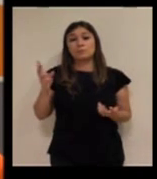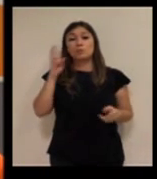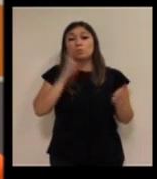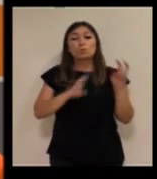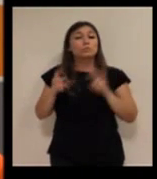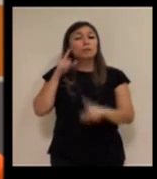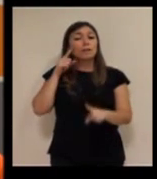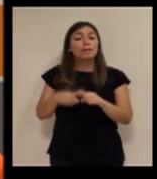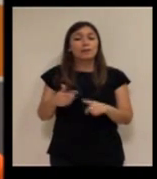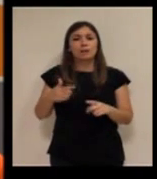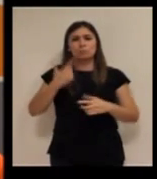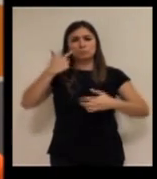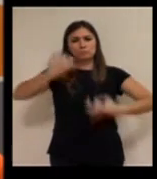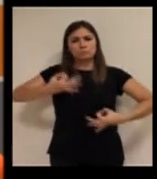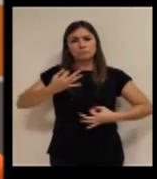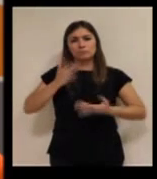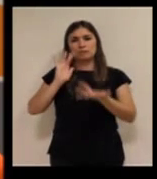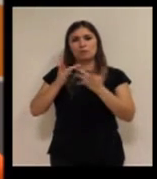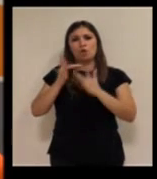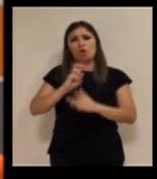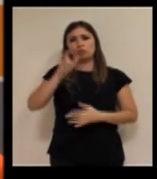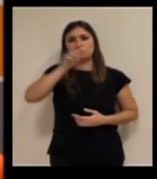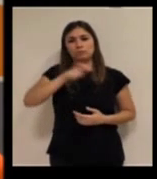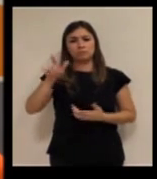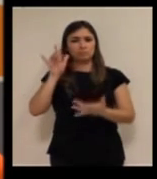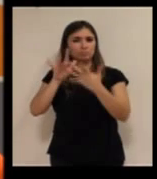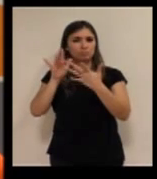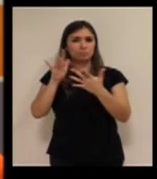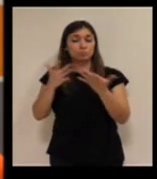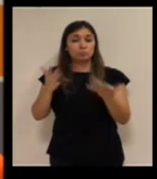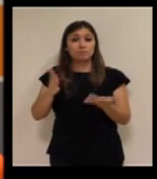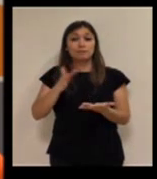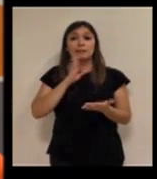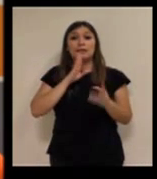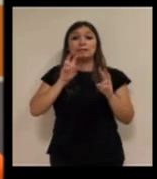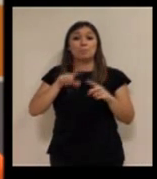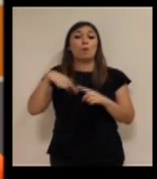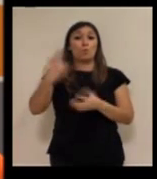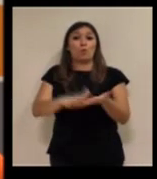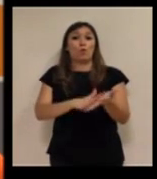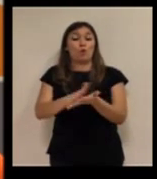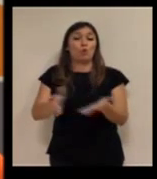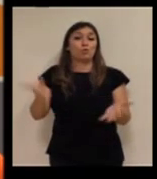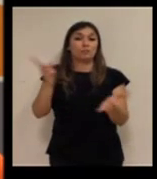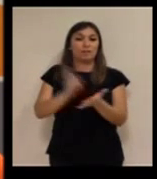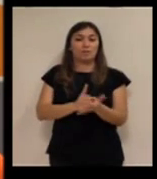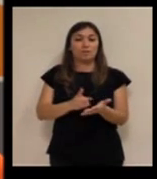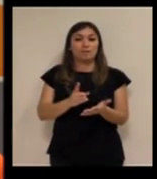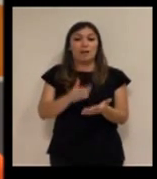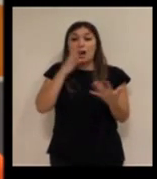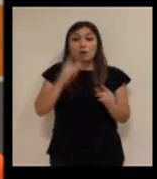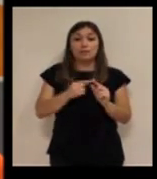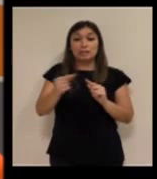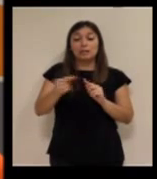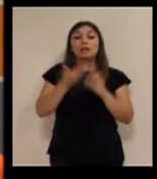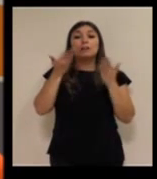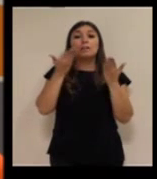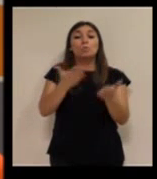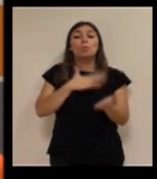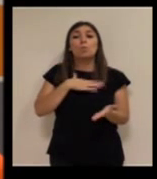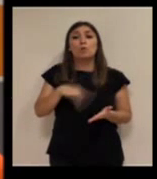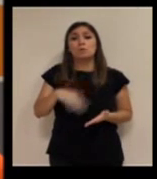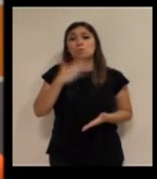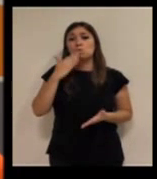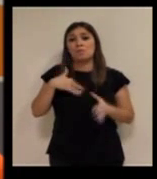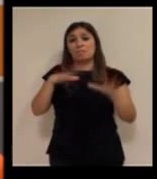se busca seguridad interrelación con otros es decir en principio del tema que luego salió más adelante de que actualmente